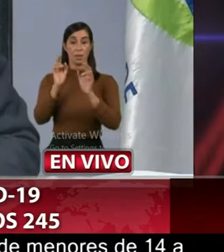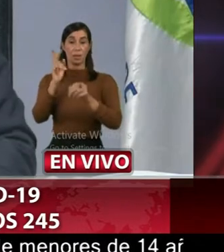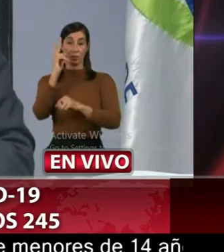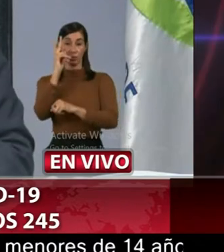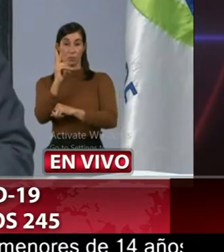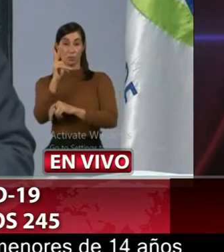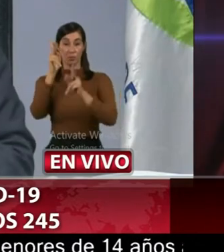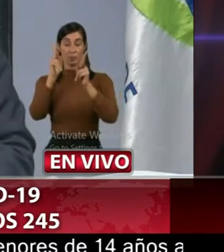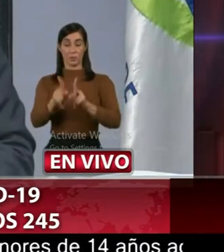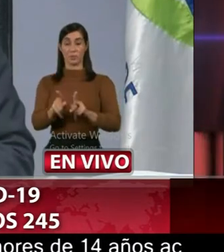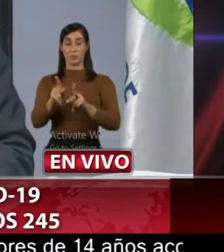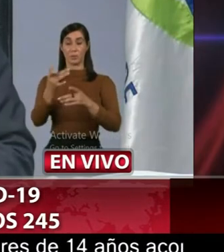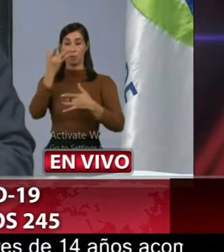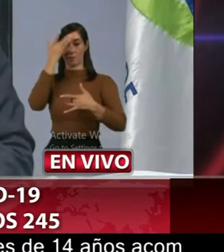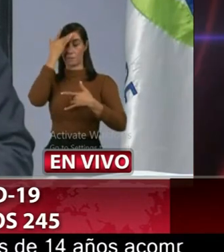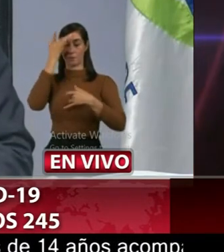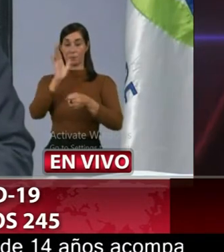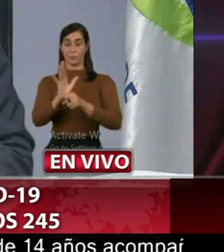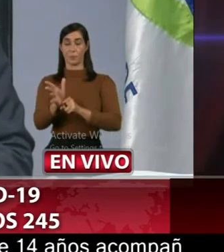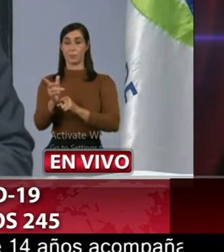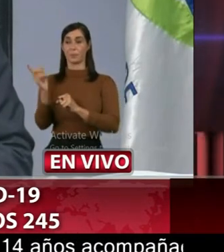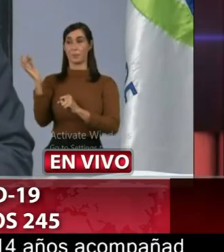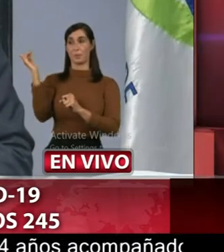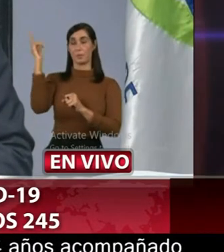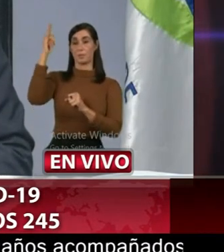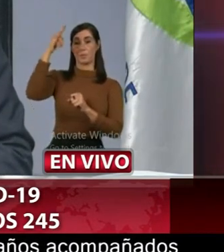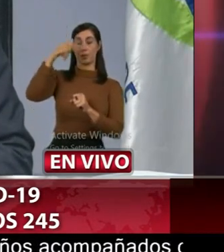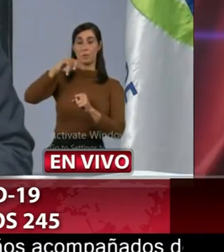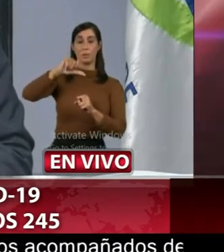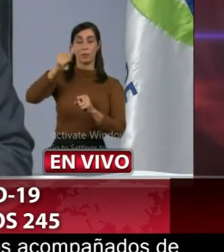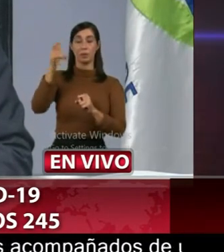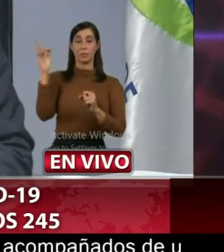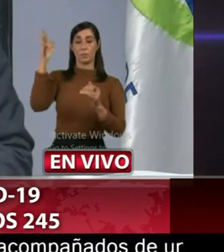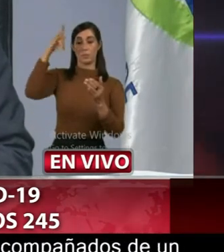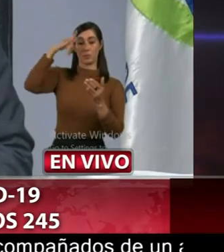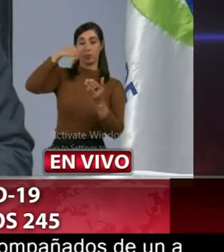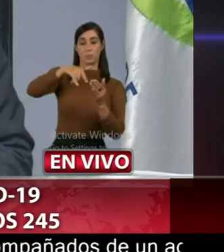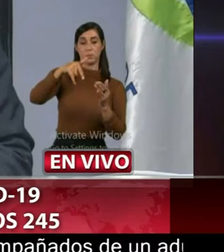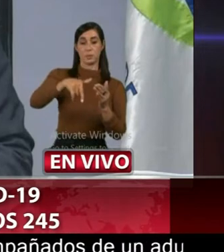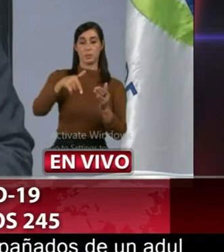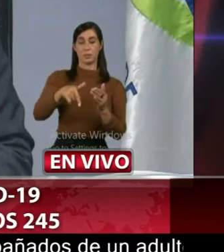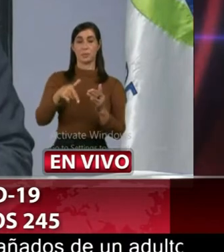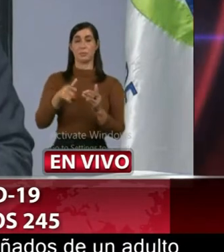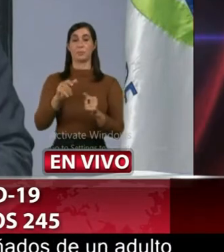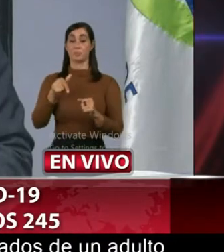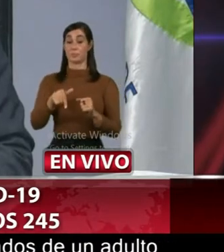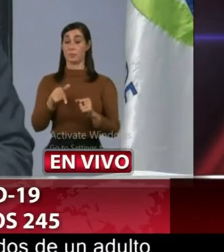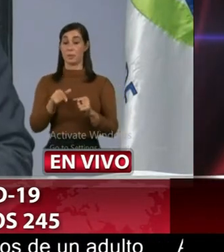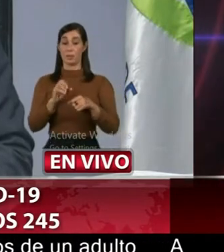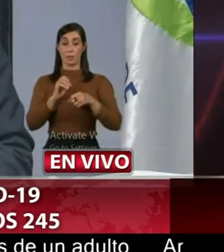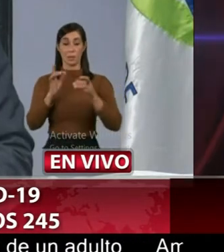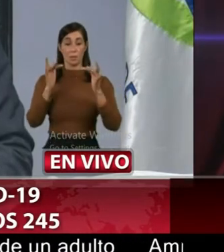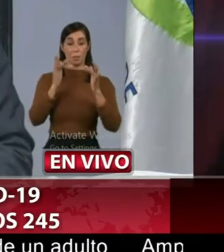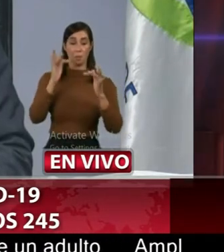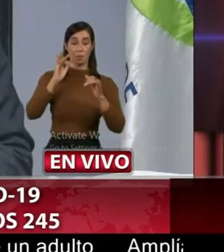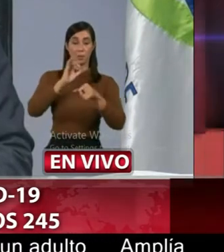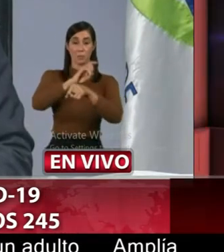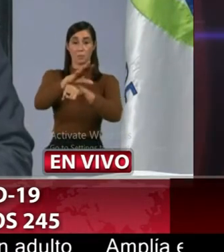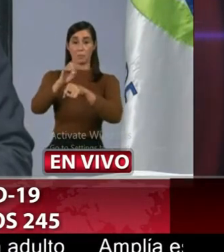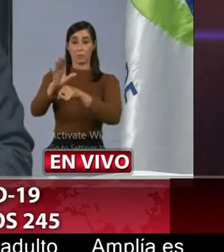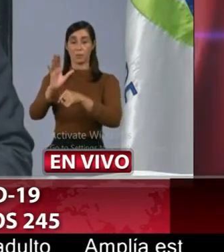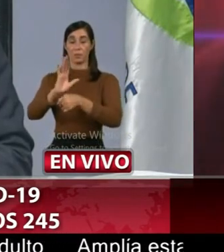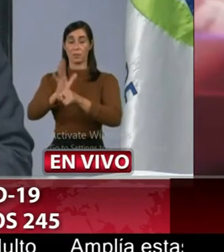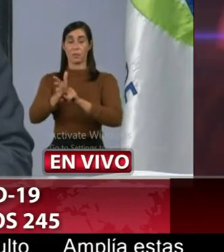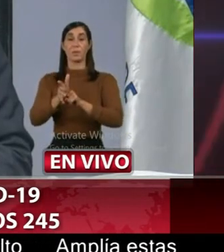establecidos de los cuales han provenido de autorizaciones de viaje que se están dando de manera que sobre